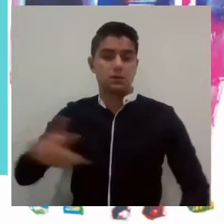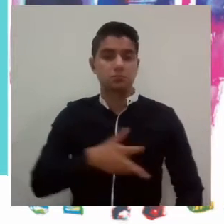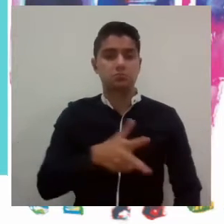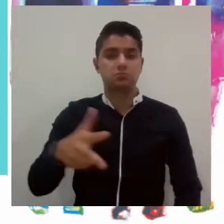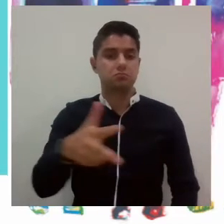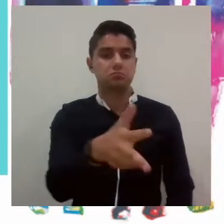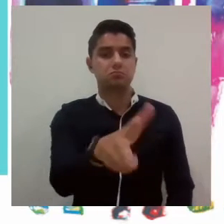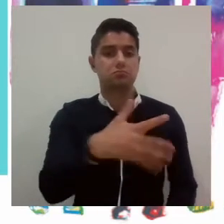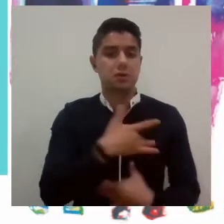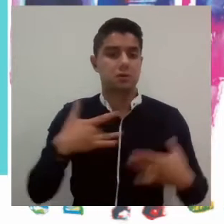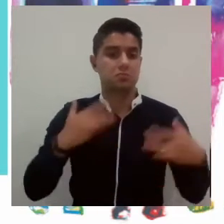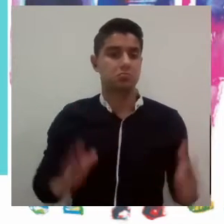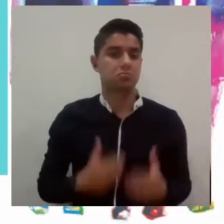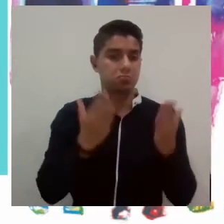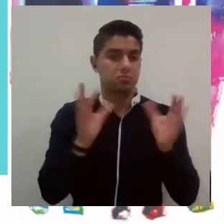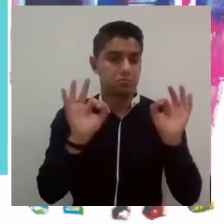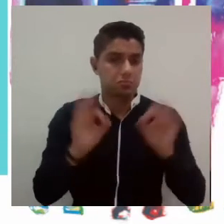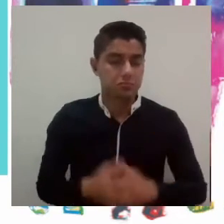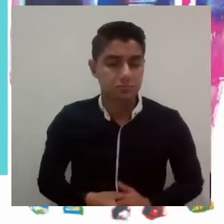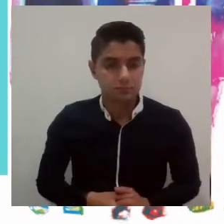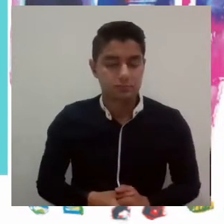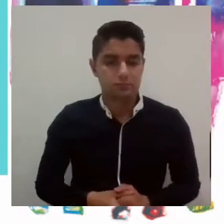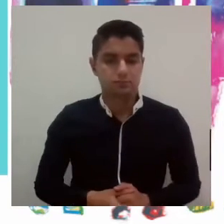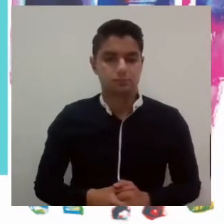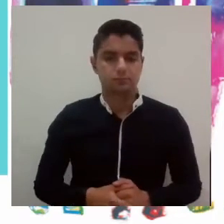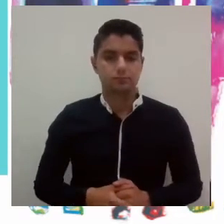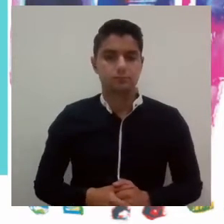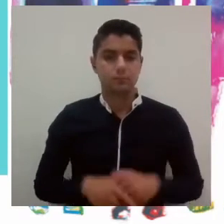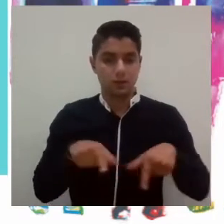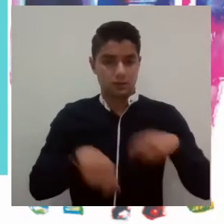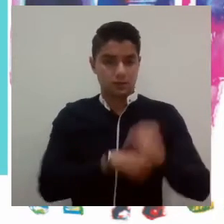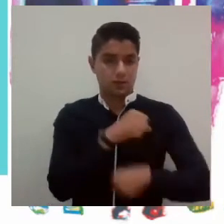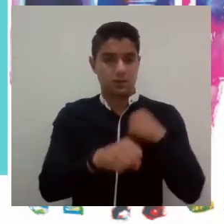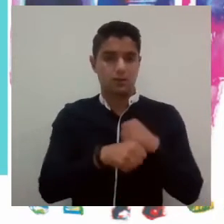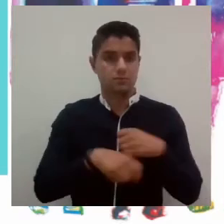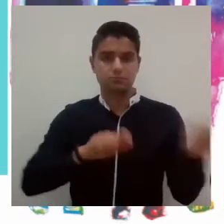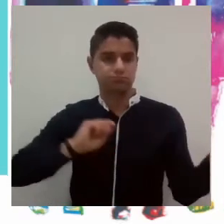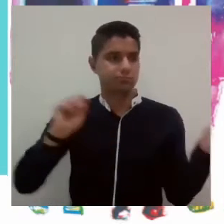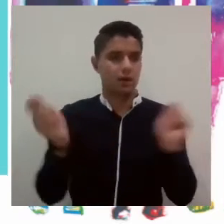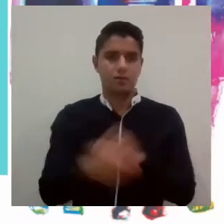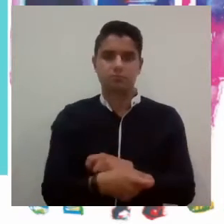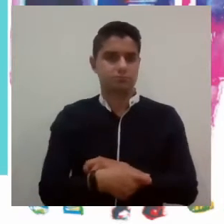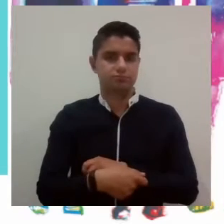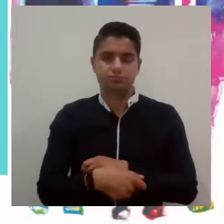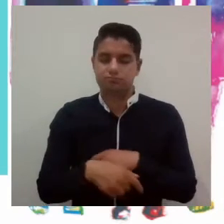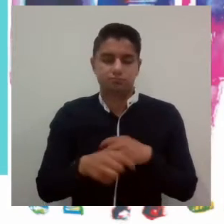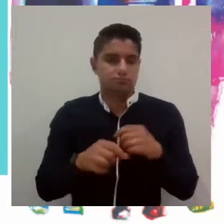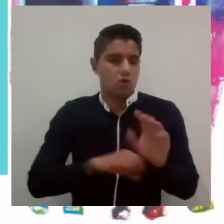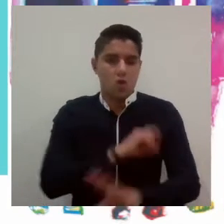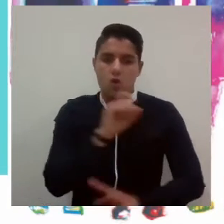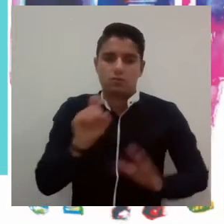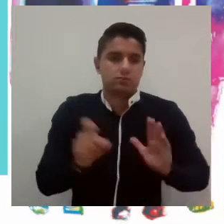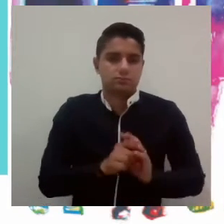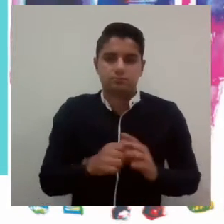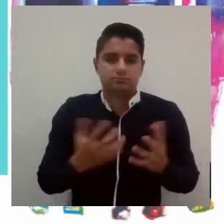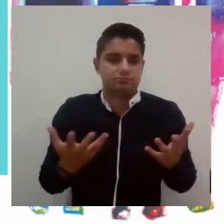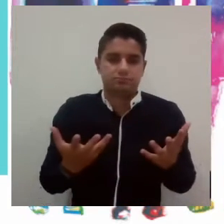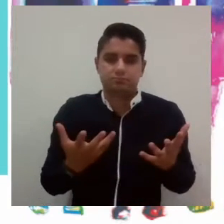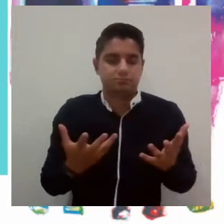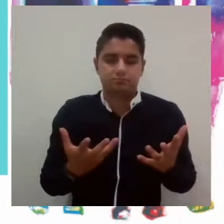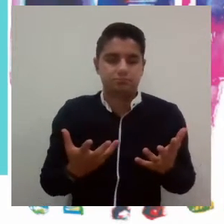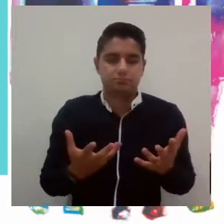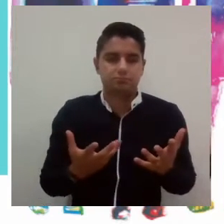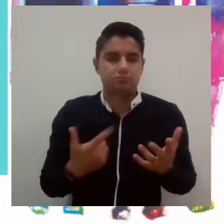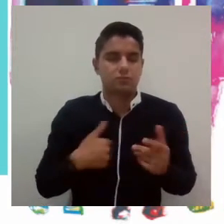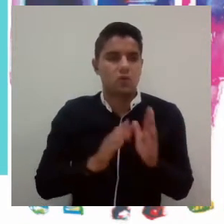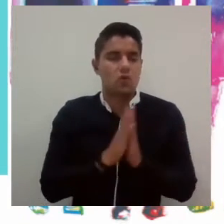bicicleta y hacer de la vida más saludable y un espacio más seguro. Este año nos cambió la forma de ver la realidad